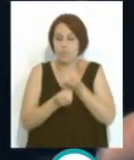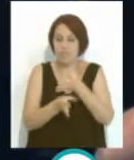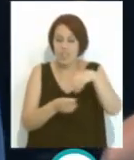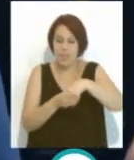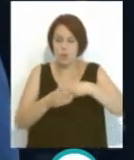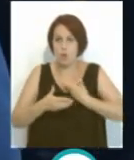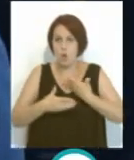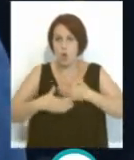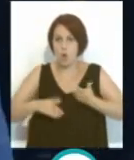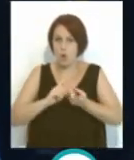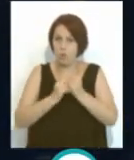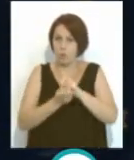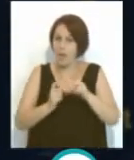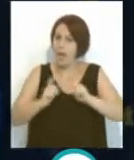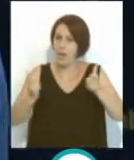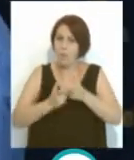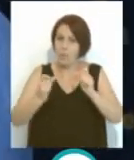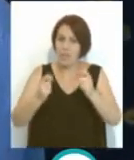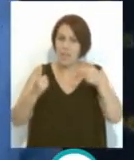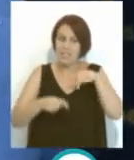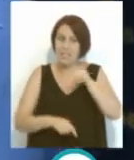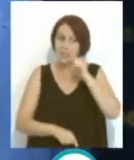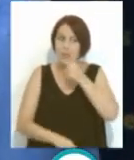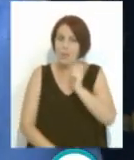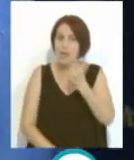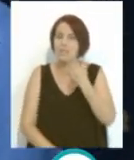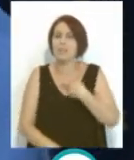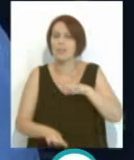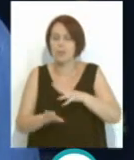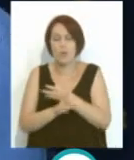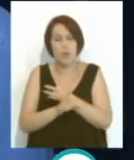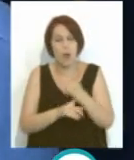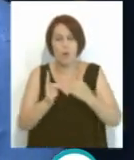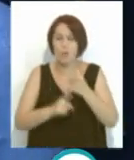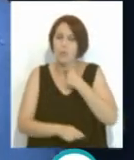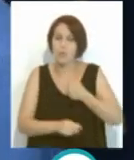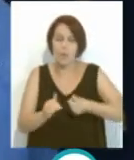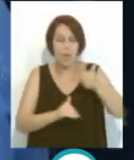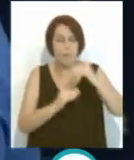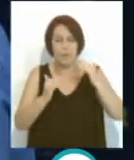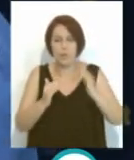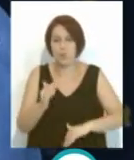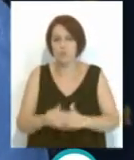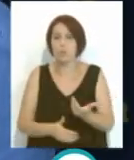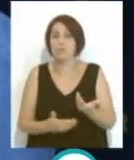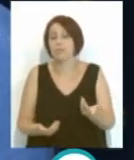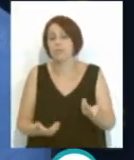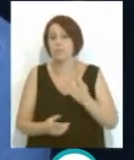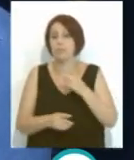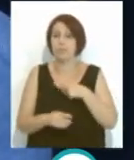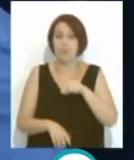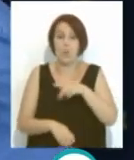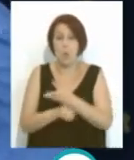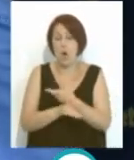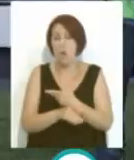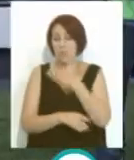el vestuario. Y creo que ese ha sido el mayor secreto, más del juego, que a algunos les gusta más, otros les gusta menos. Indiscutiblemente no es